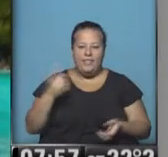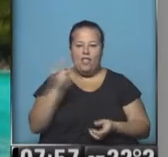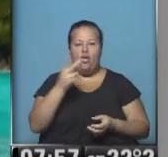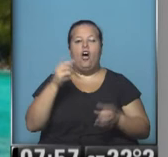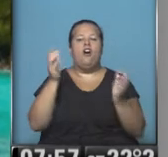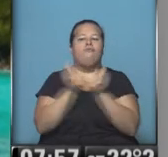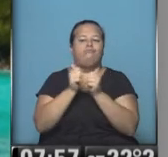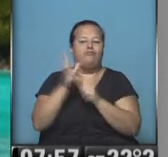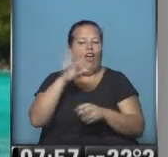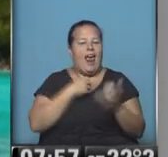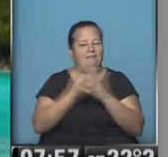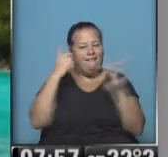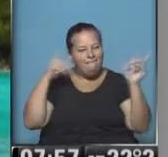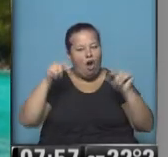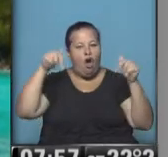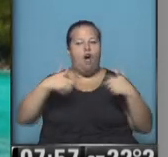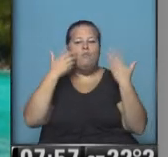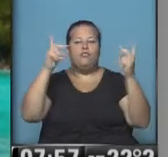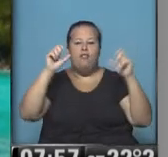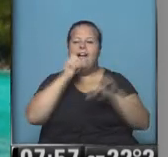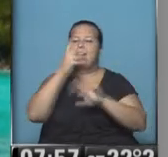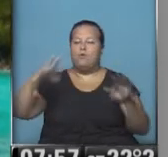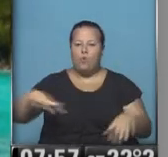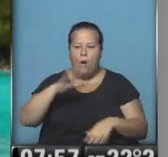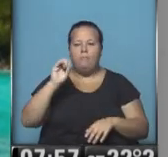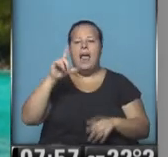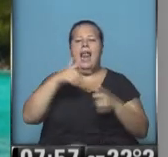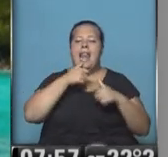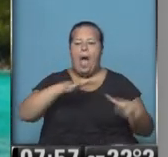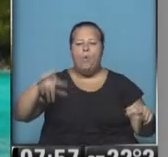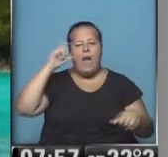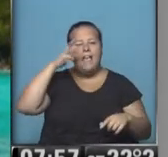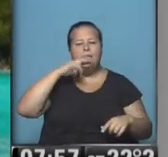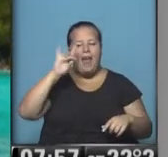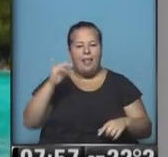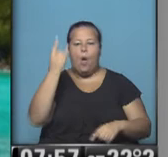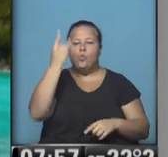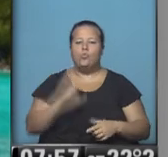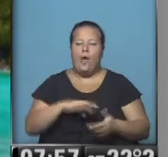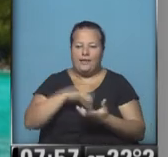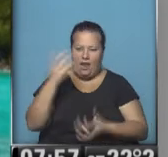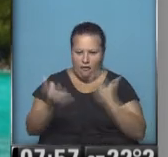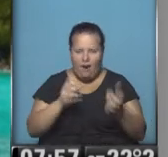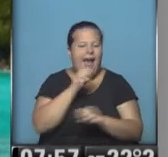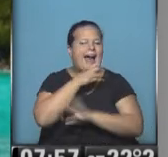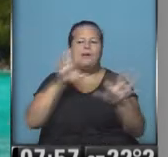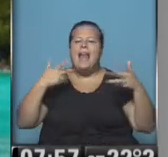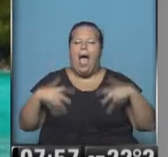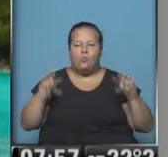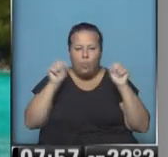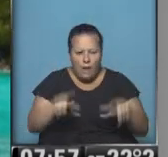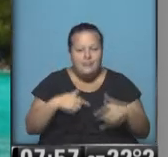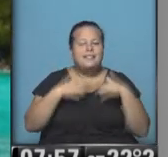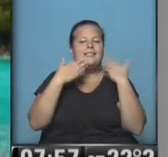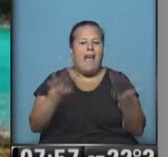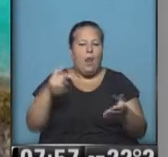Pato son la compañía de Todas Mis Mañanas. Hoy les dejo una foto de este hermoso lugar llamado Laguna Esmeralda en Zuaia, Tierra del Fuego. Es una maravilla de la naturaleza.